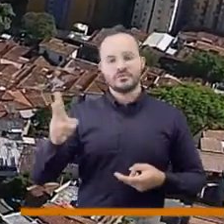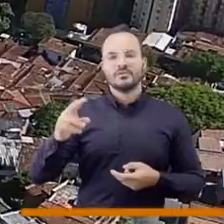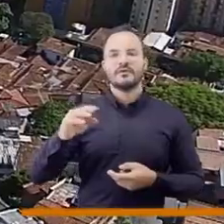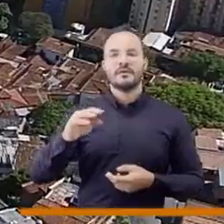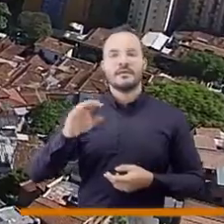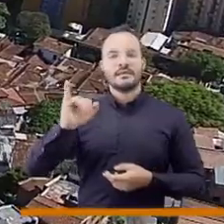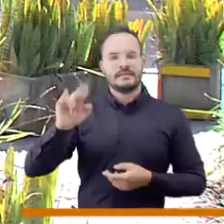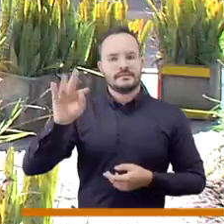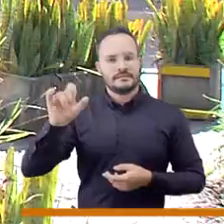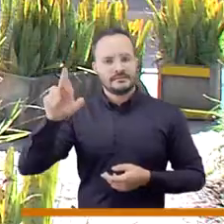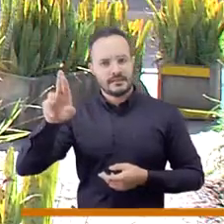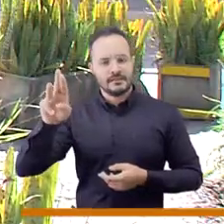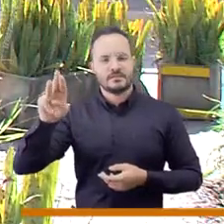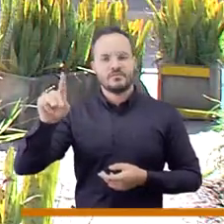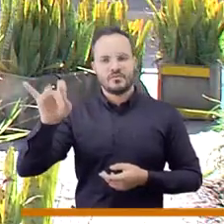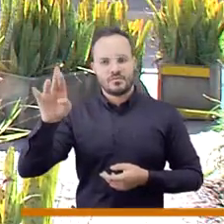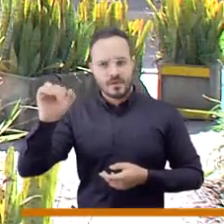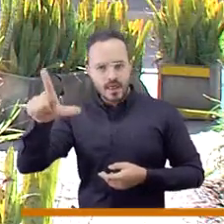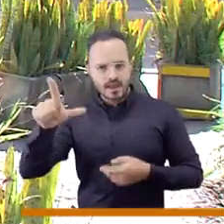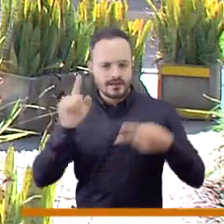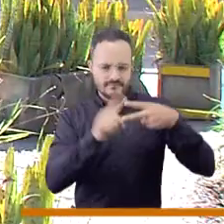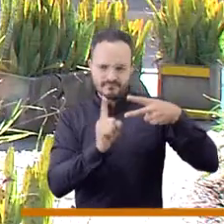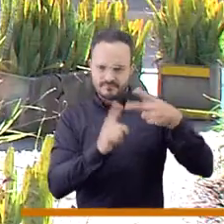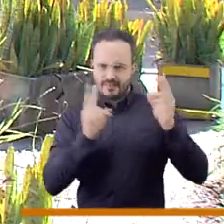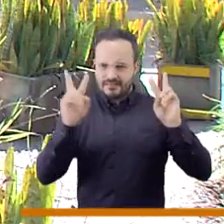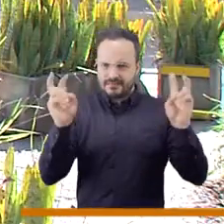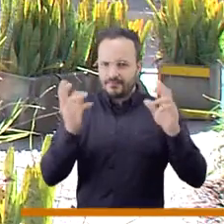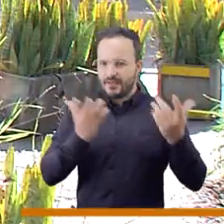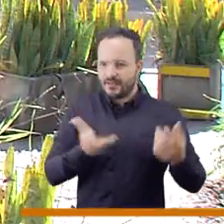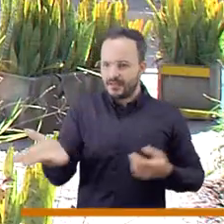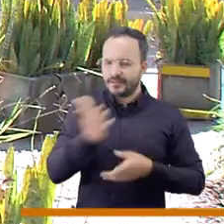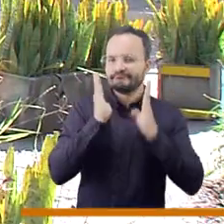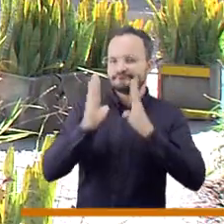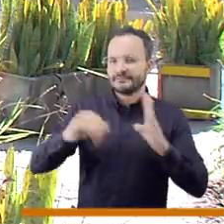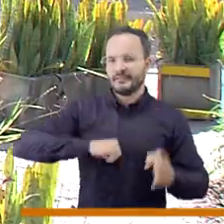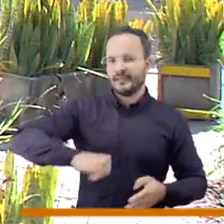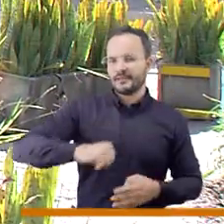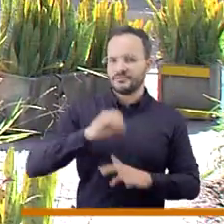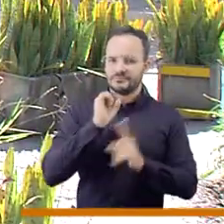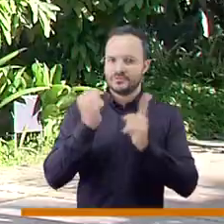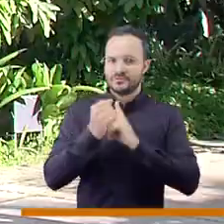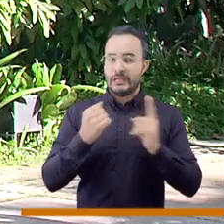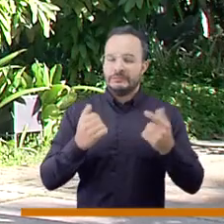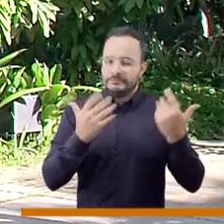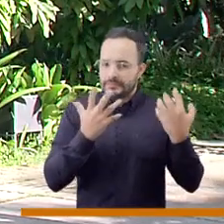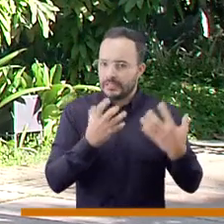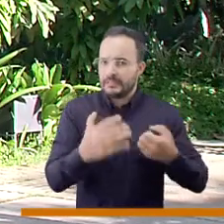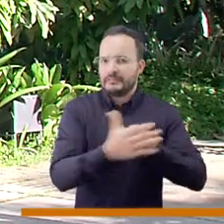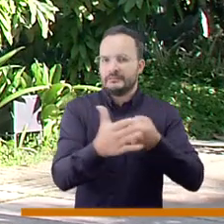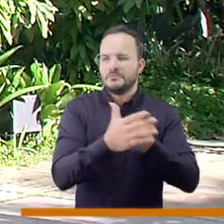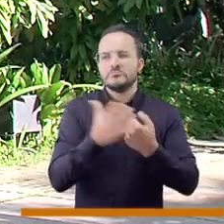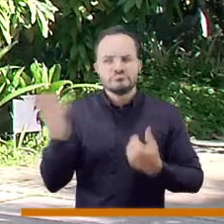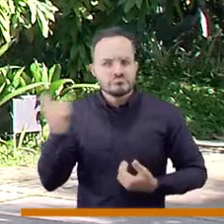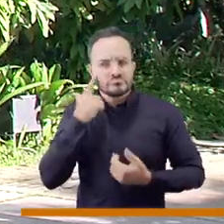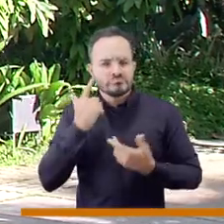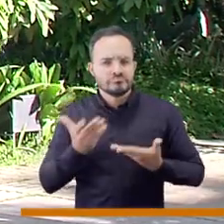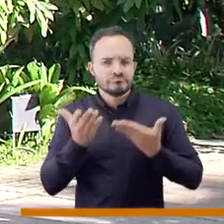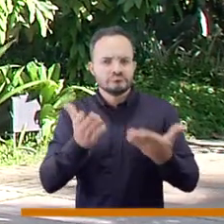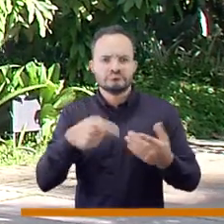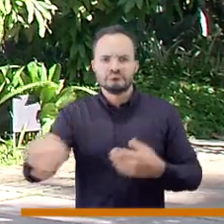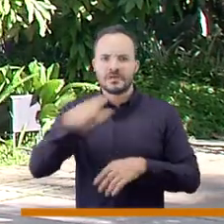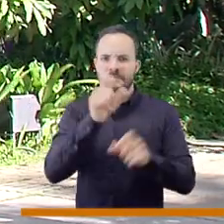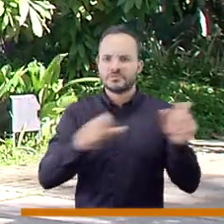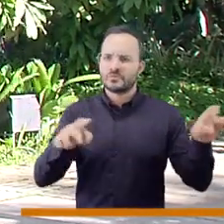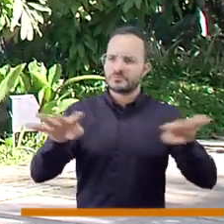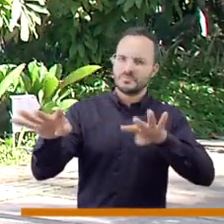la extramural, buscando un enfoque diferencial con el fin de poder restablecer derechos en pro de la inclusión social. ¿Cómo ve